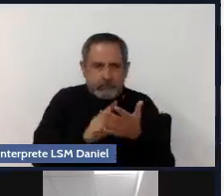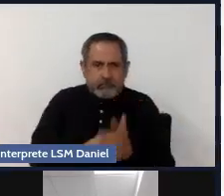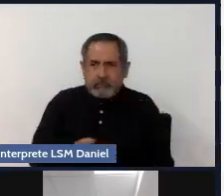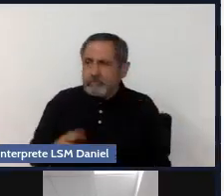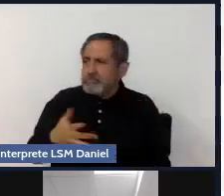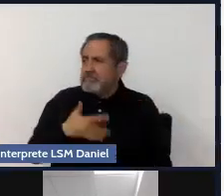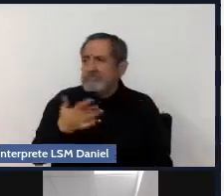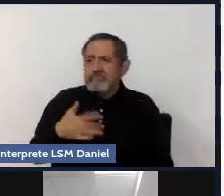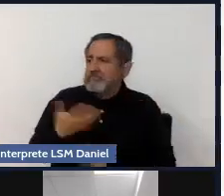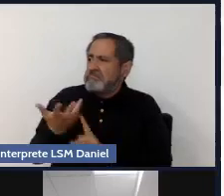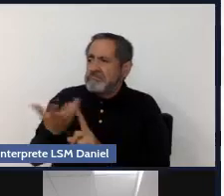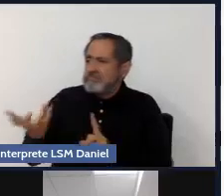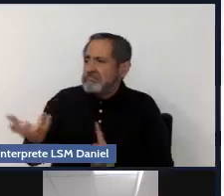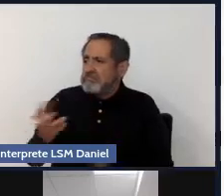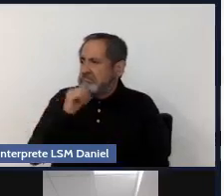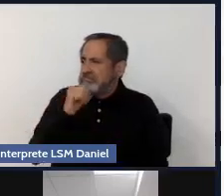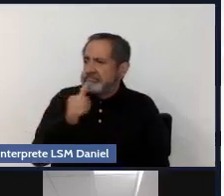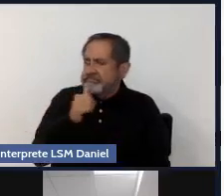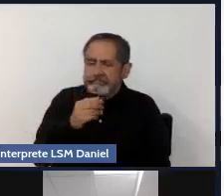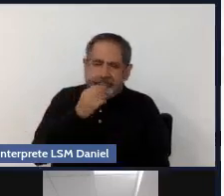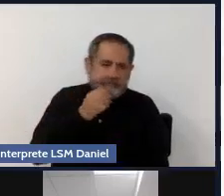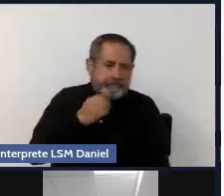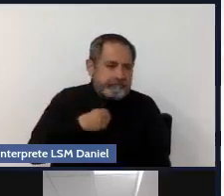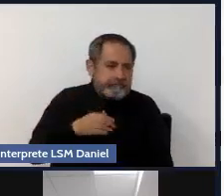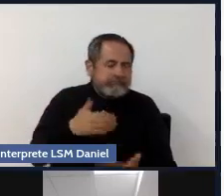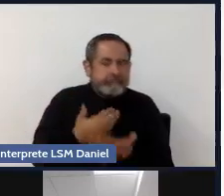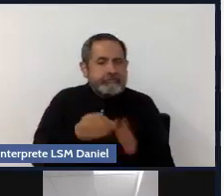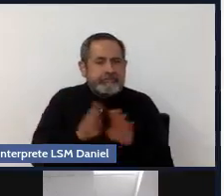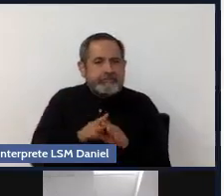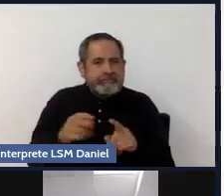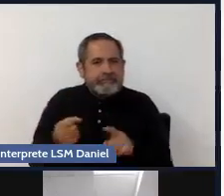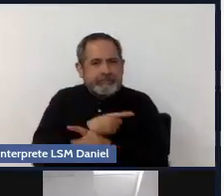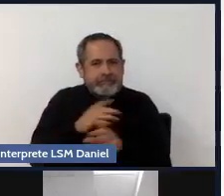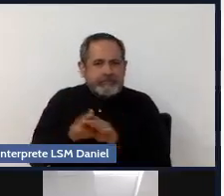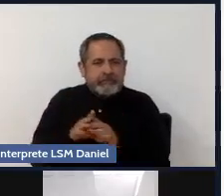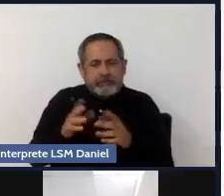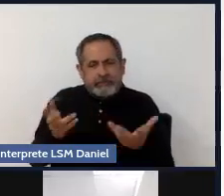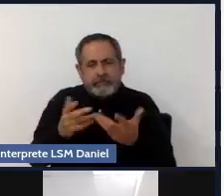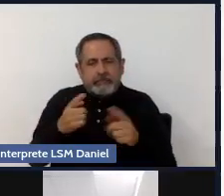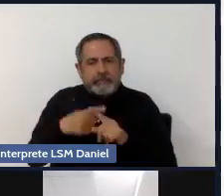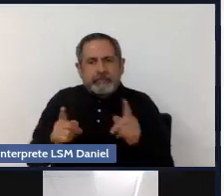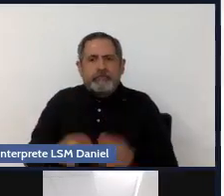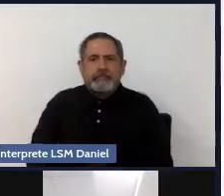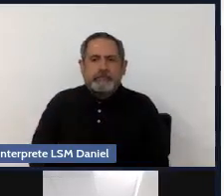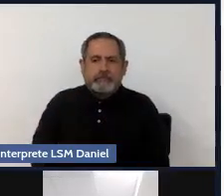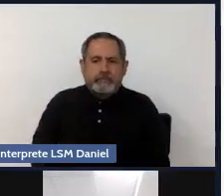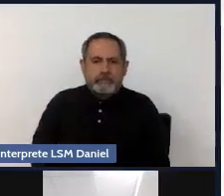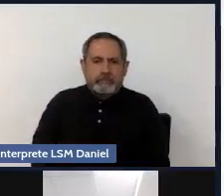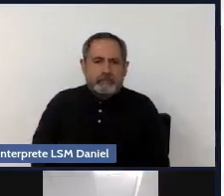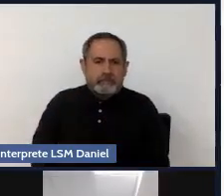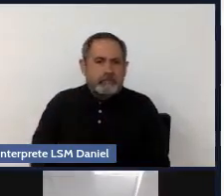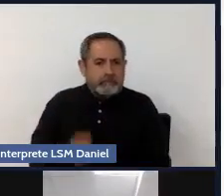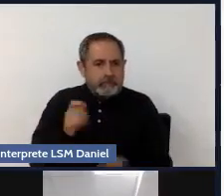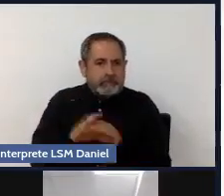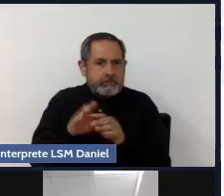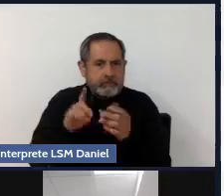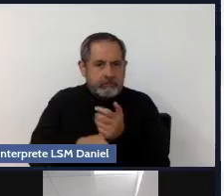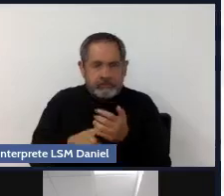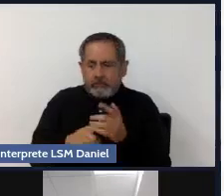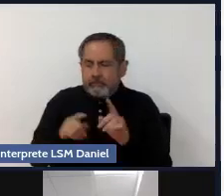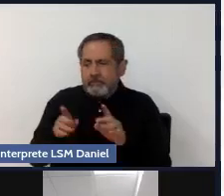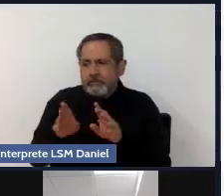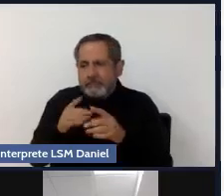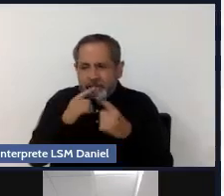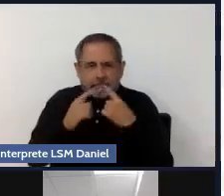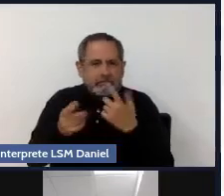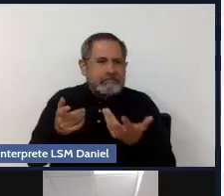puede detonar en otro tipo de conductas, como el consumo de sustancias, ¿no? Cuando